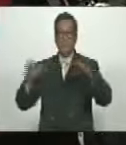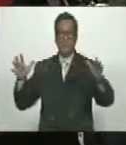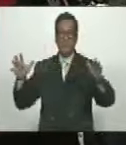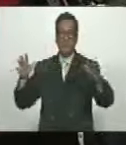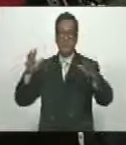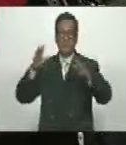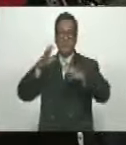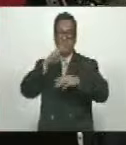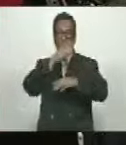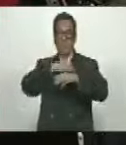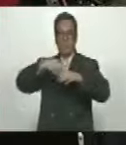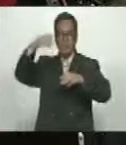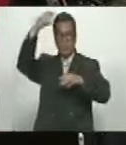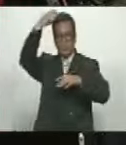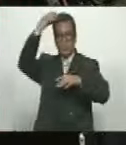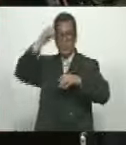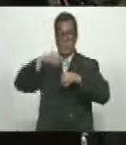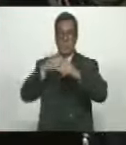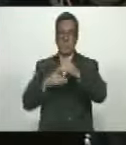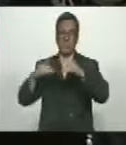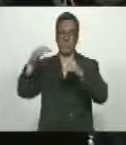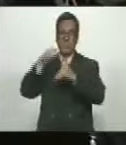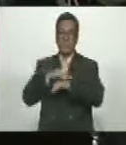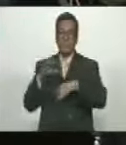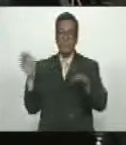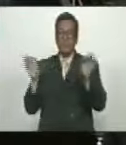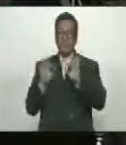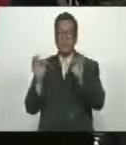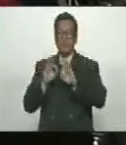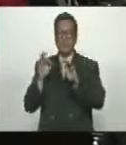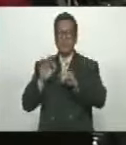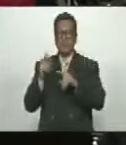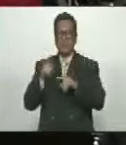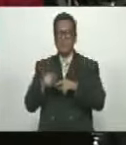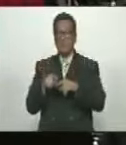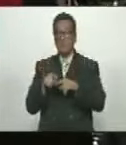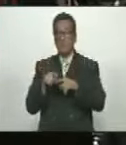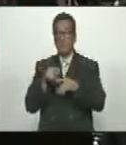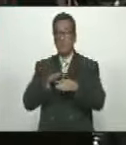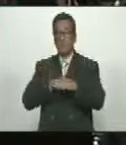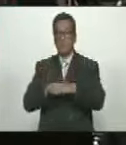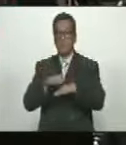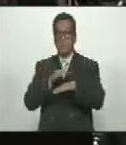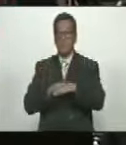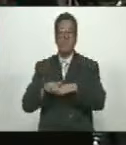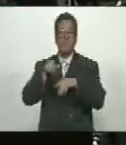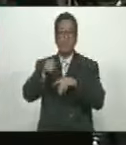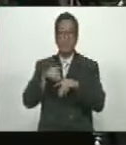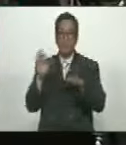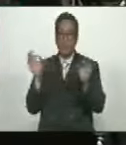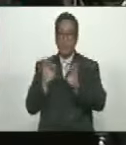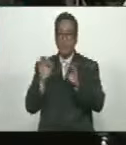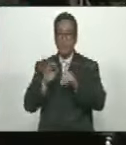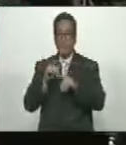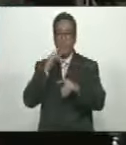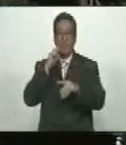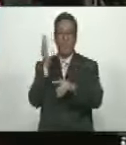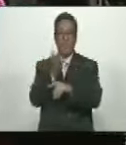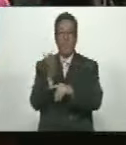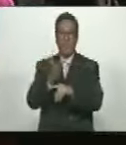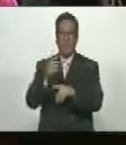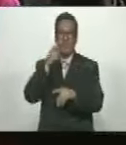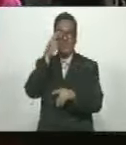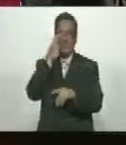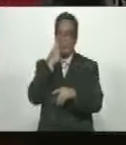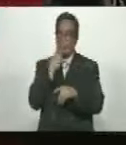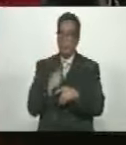oligarquías y de elevar sin ningún tipo de contemplaciones y de la manera más arbitraria y criminal la